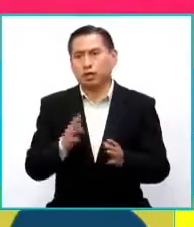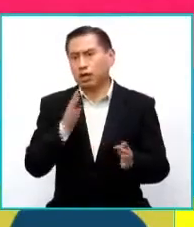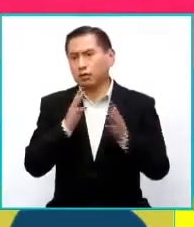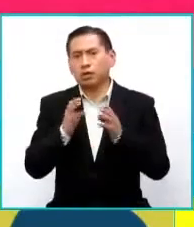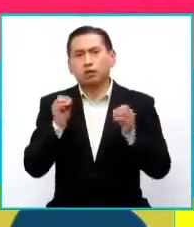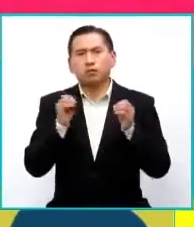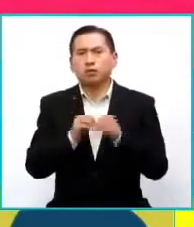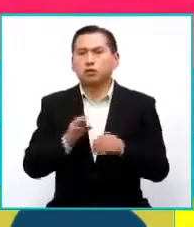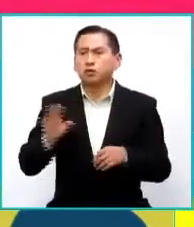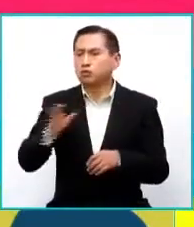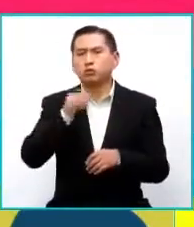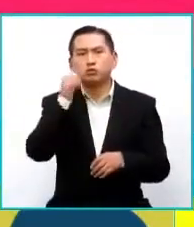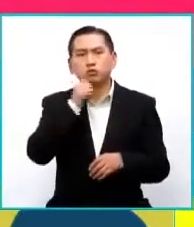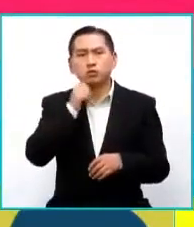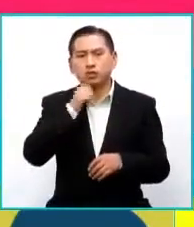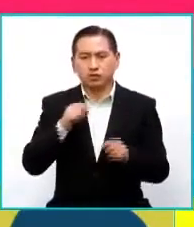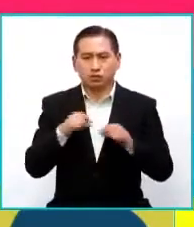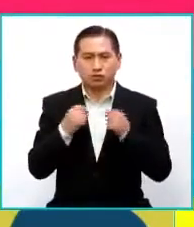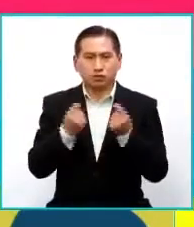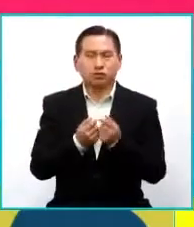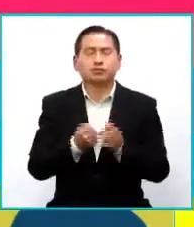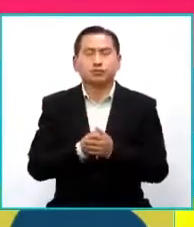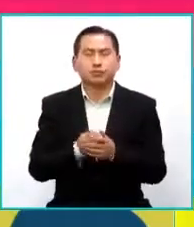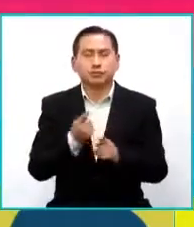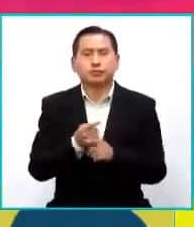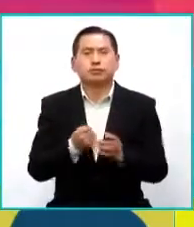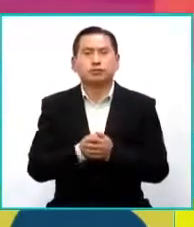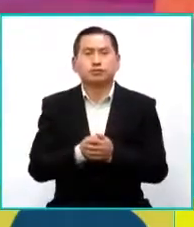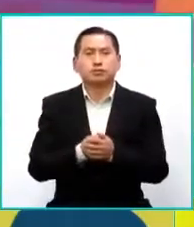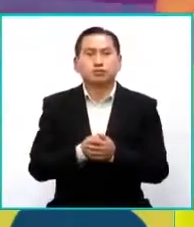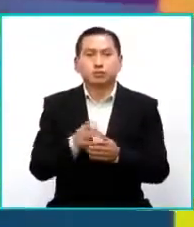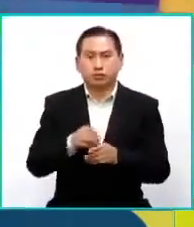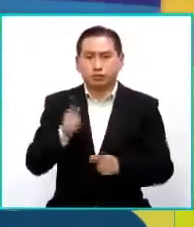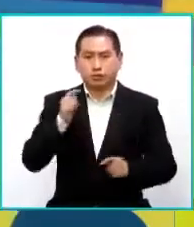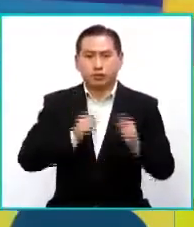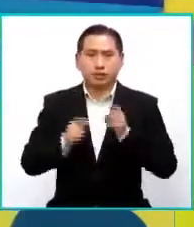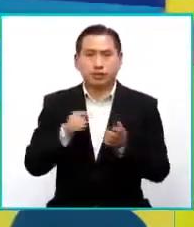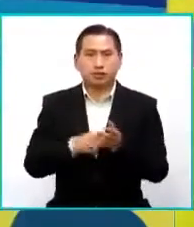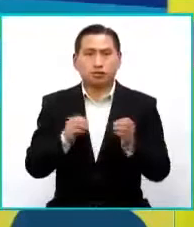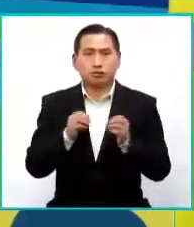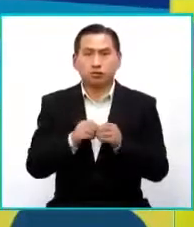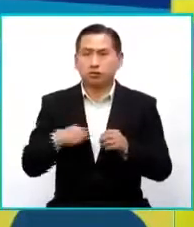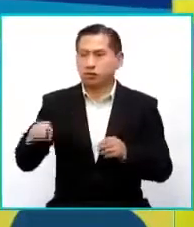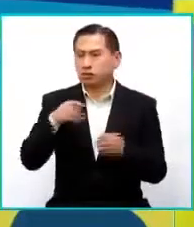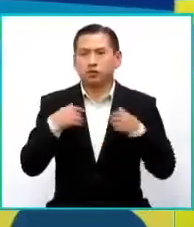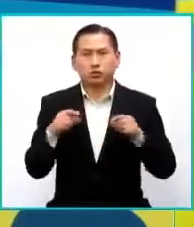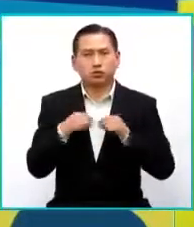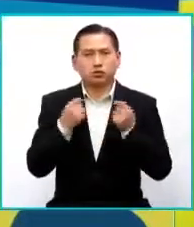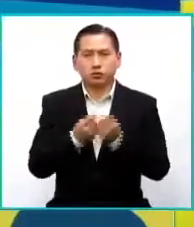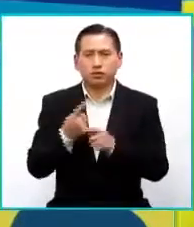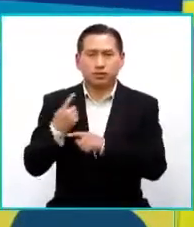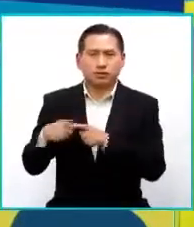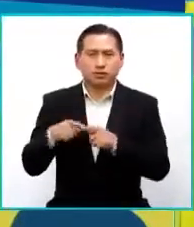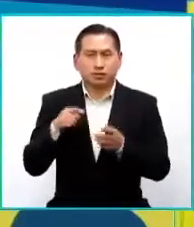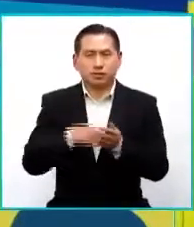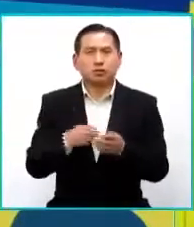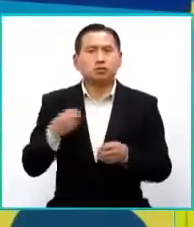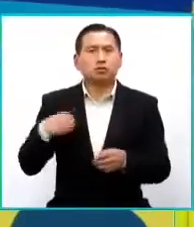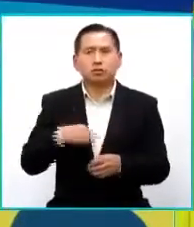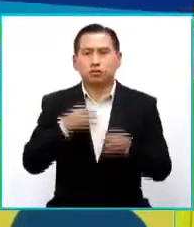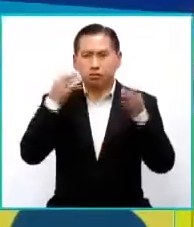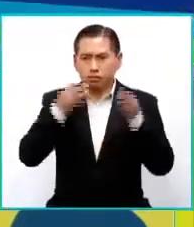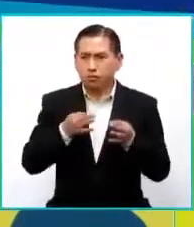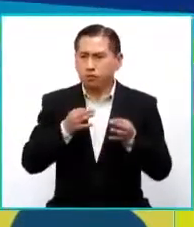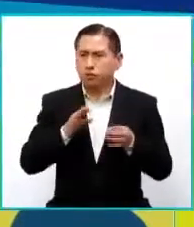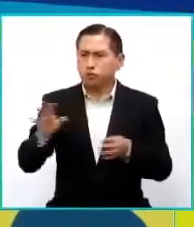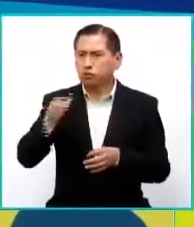todo con las mujeres de nuestro grupo, ¿no? Porque dentro del Teatro Trono hay muchos elencos, ¿no? Entonces hemos decidido unir a